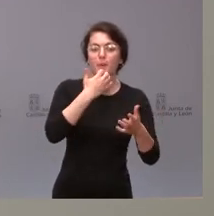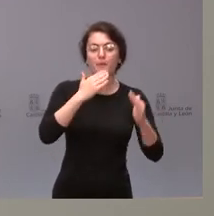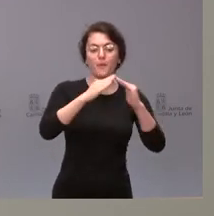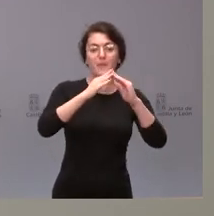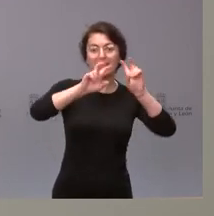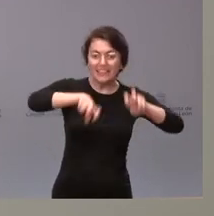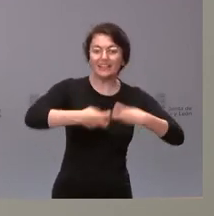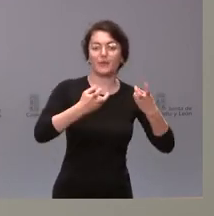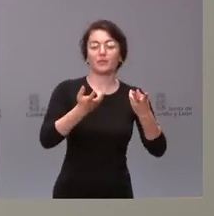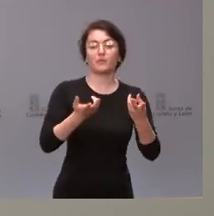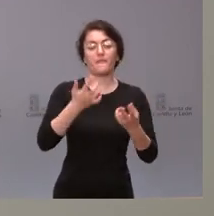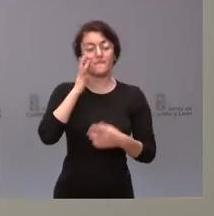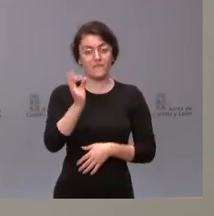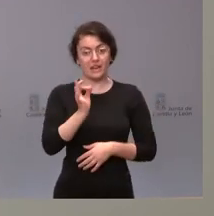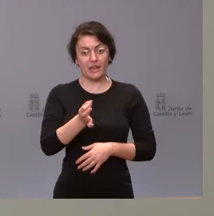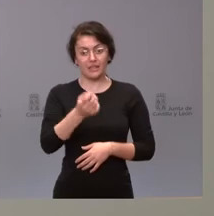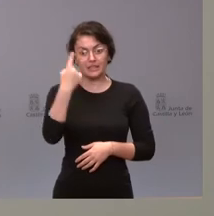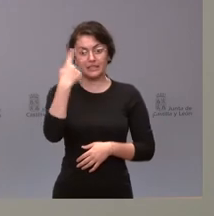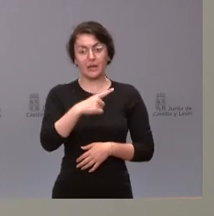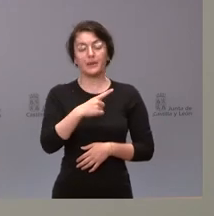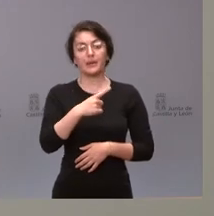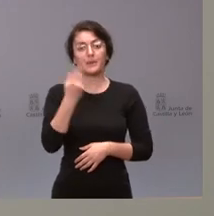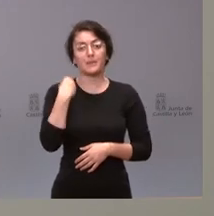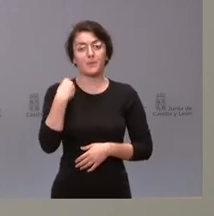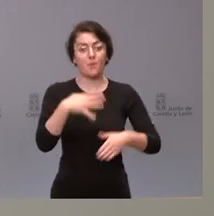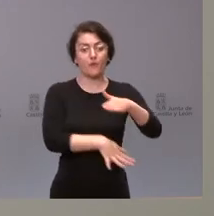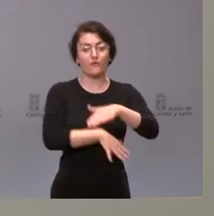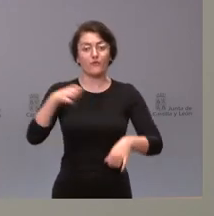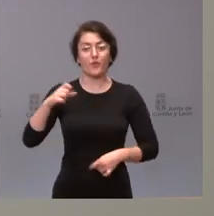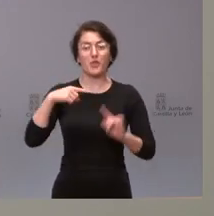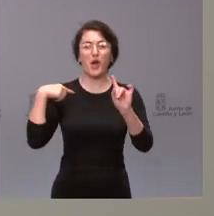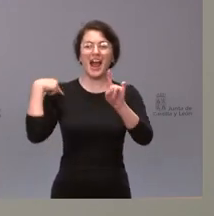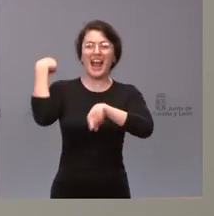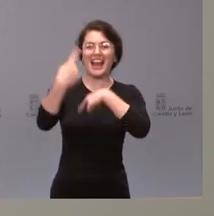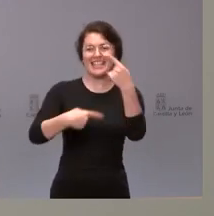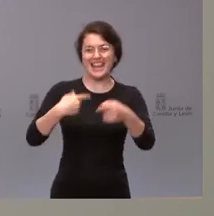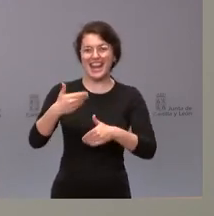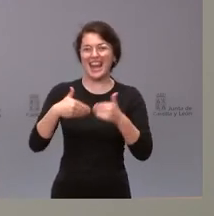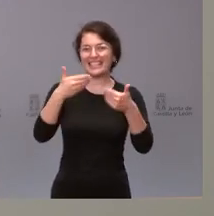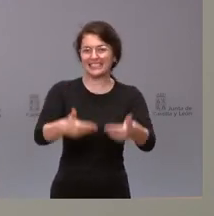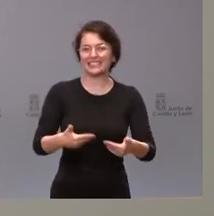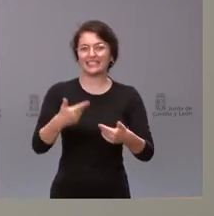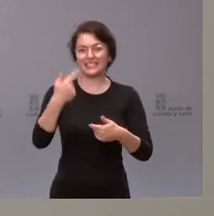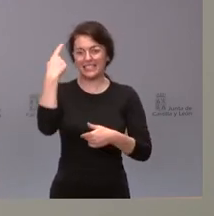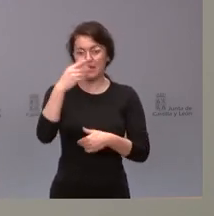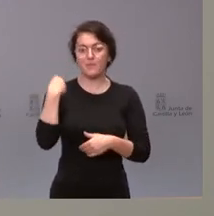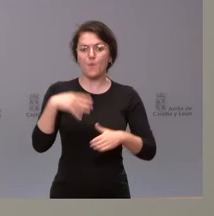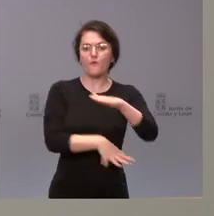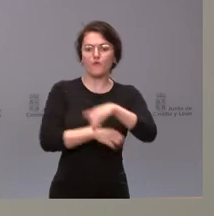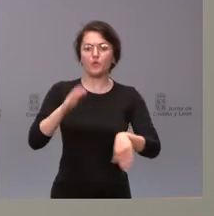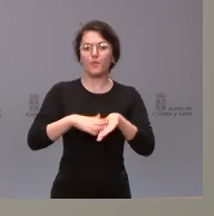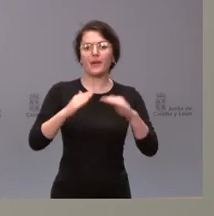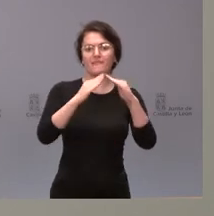Efectivamente, saben ustedes que con cargo a los fondos Next Generation va a haber fondos para la rehabilitación de viviendas, pero también para las